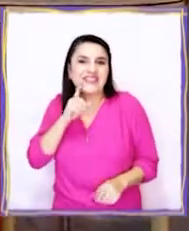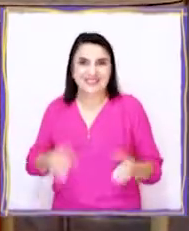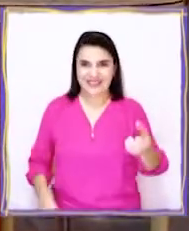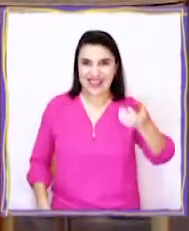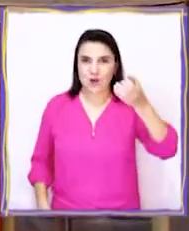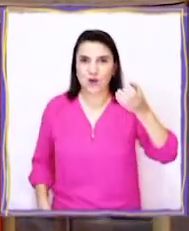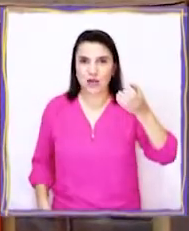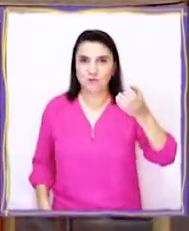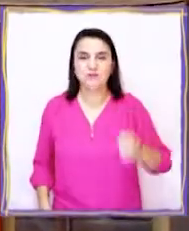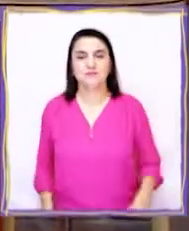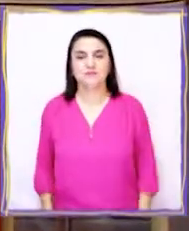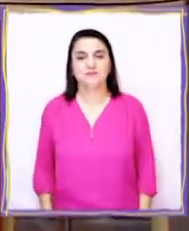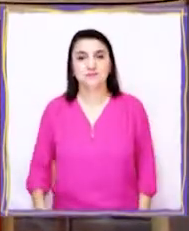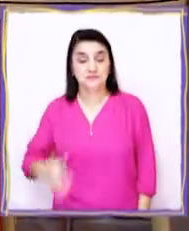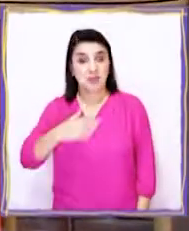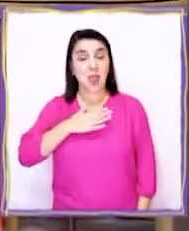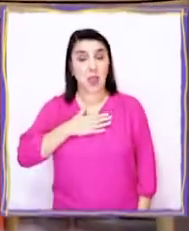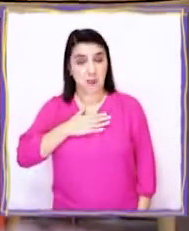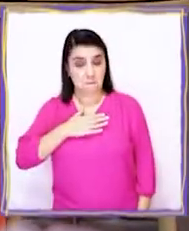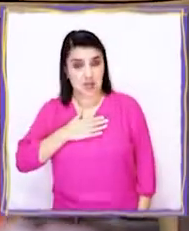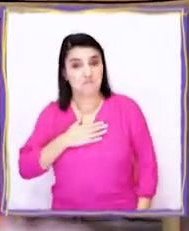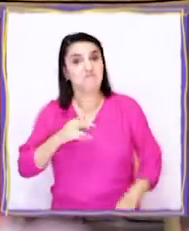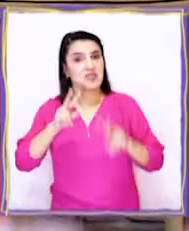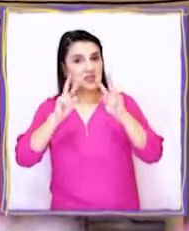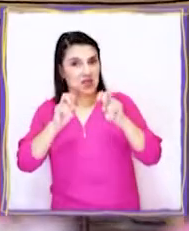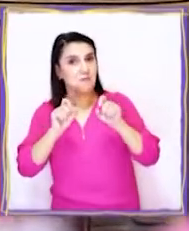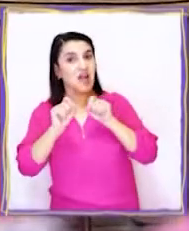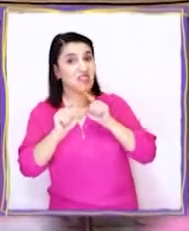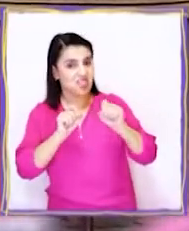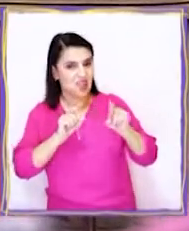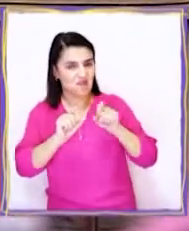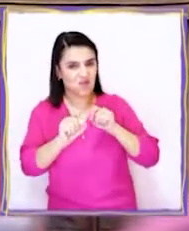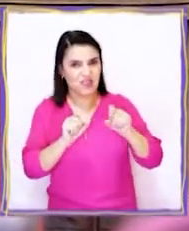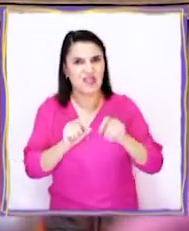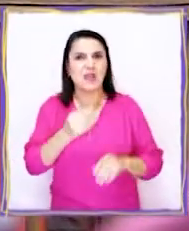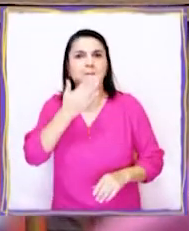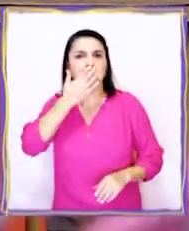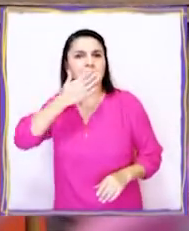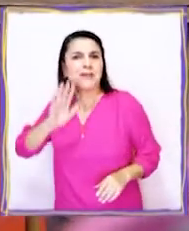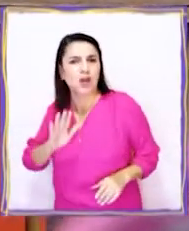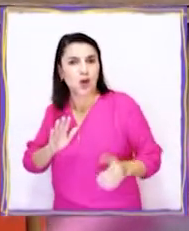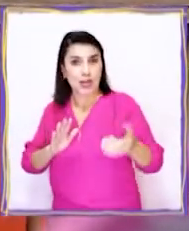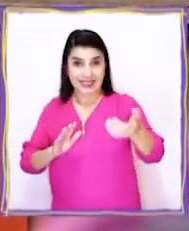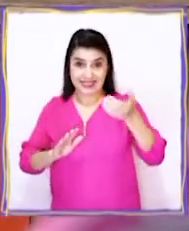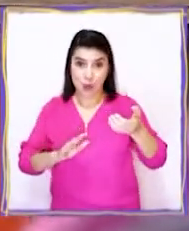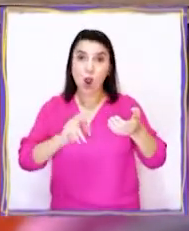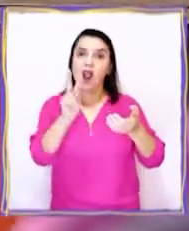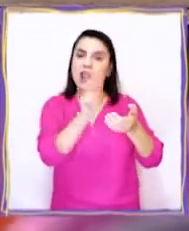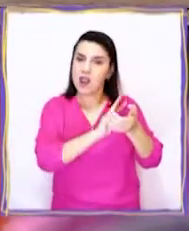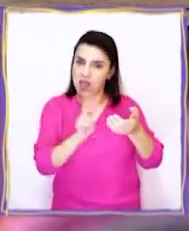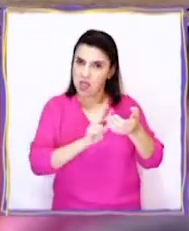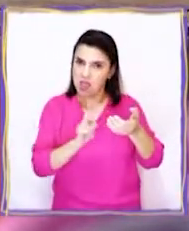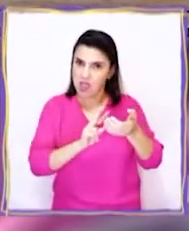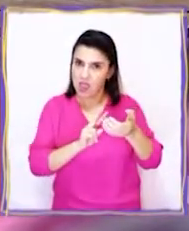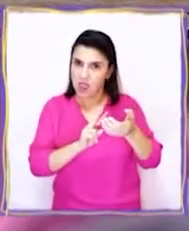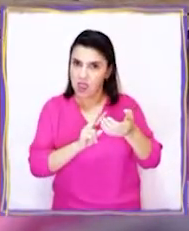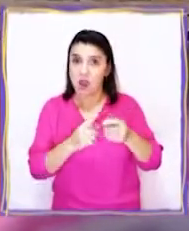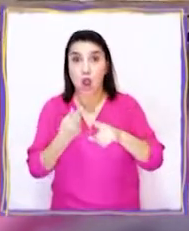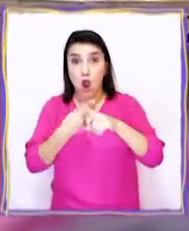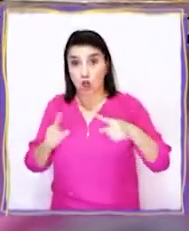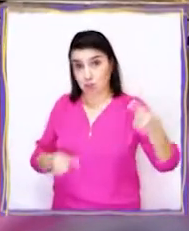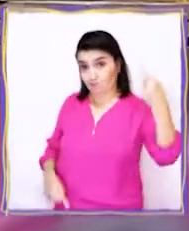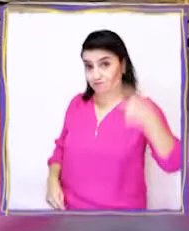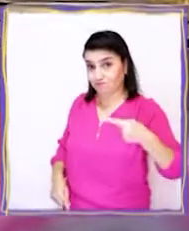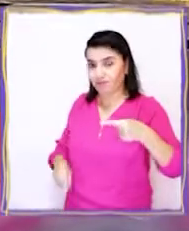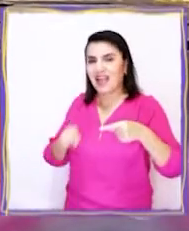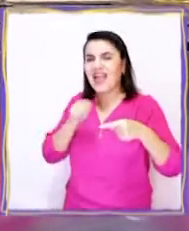celular. A mí me tocó defender la postura de que es mejor leer en el celular. Mientras